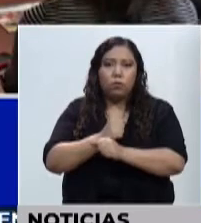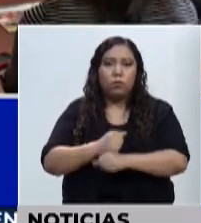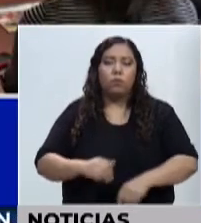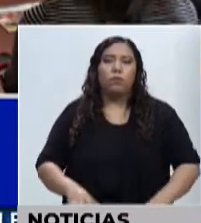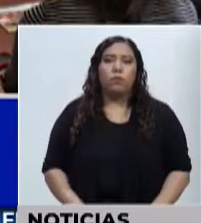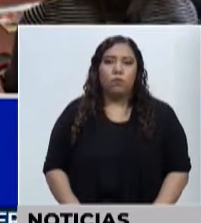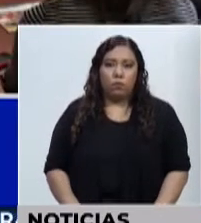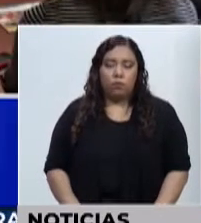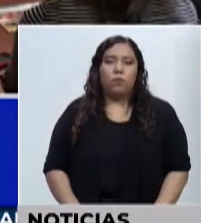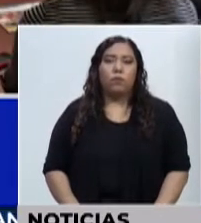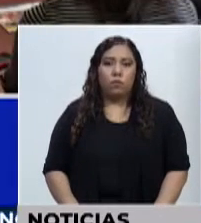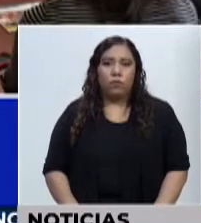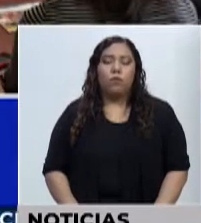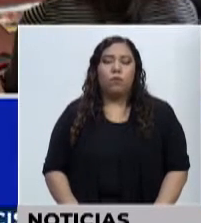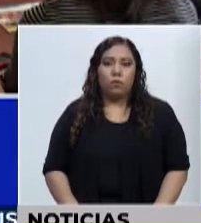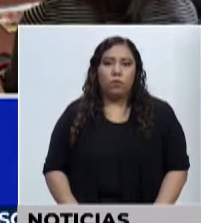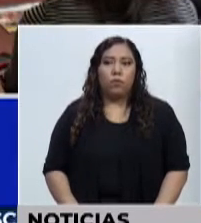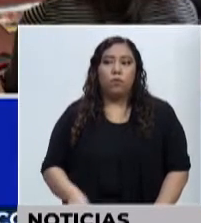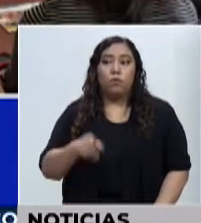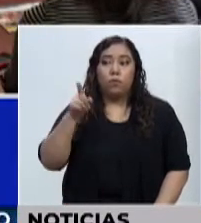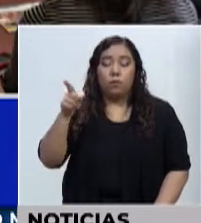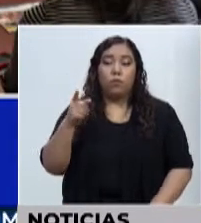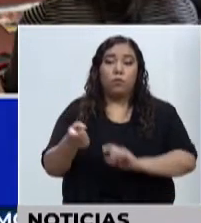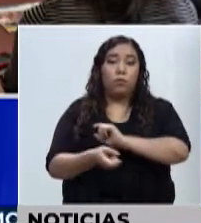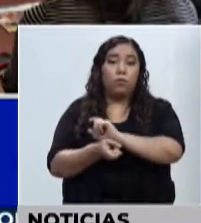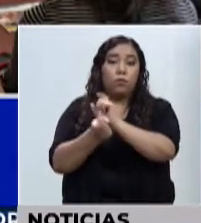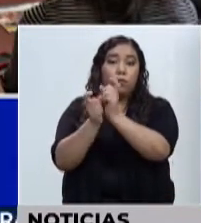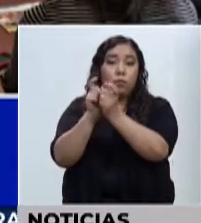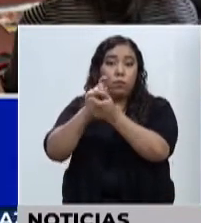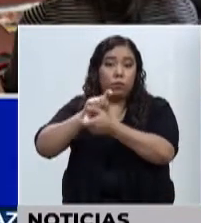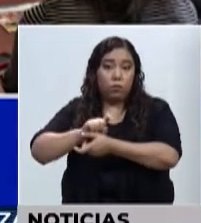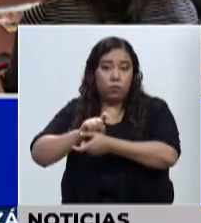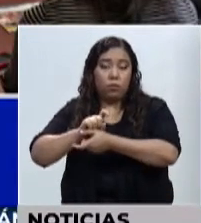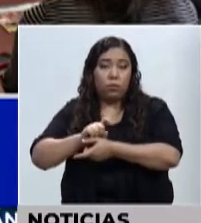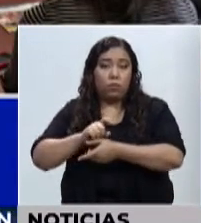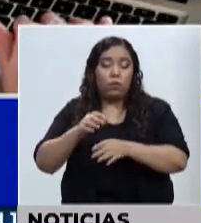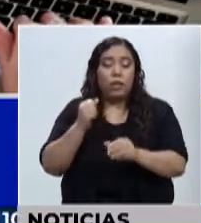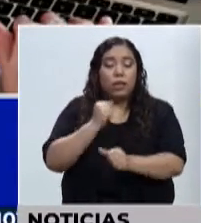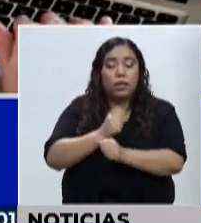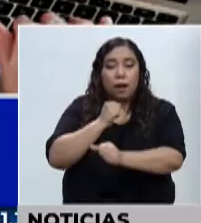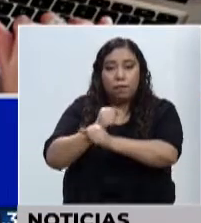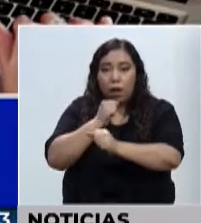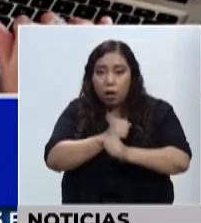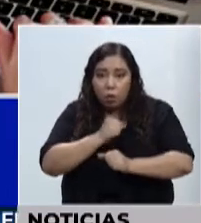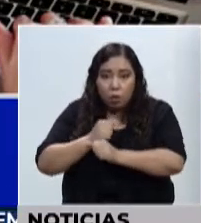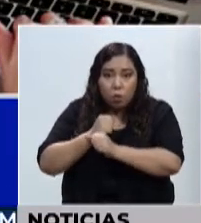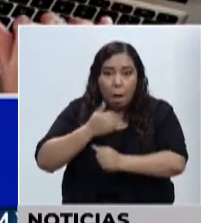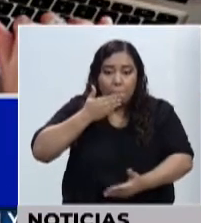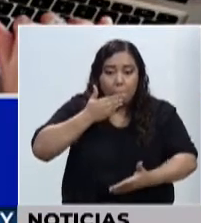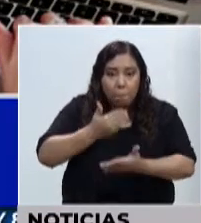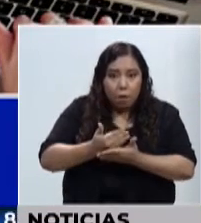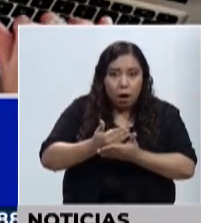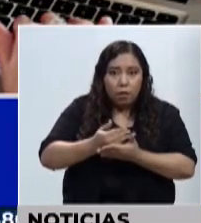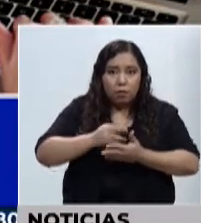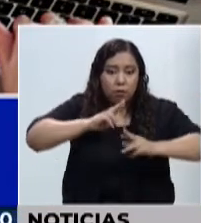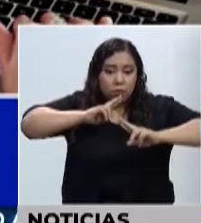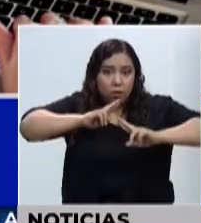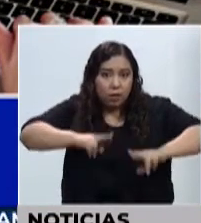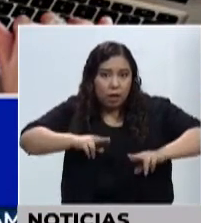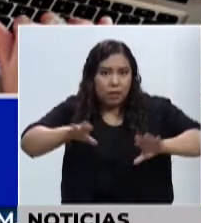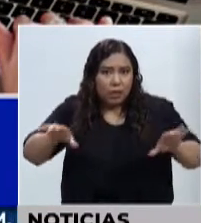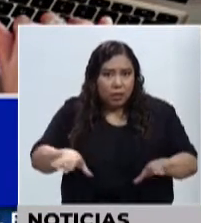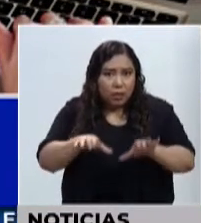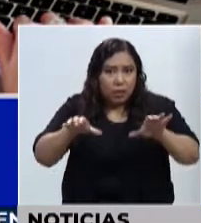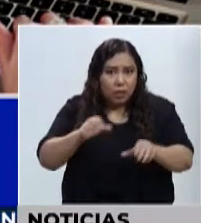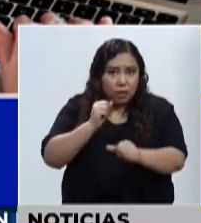resultados es un cambio que dice céntrate en resultados. Sí. Pero centrarse en resultados es céntrate en el